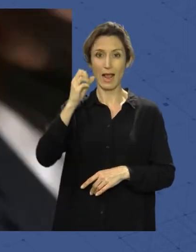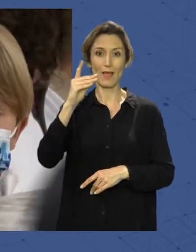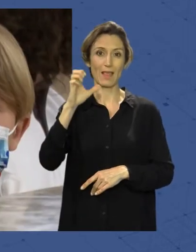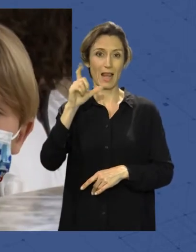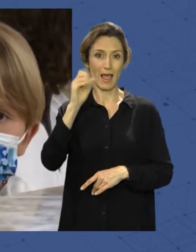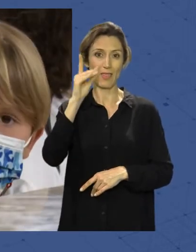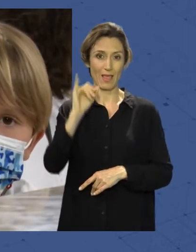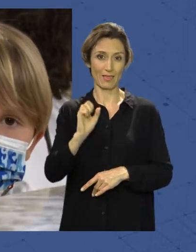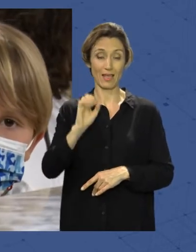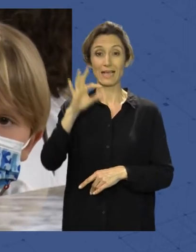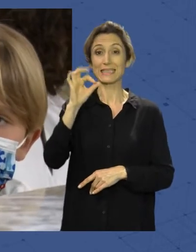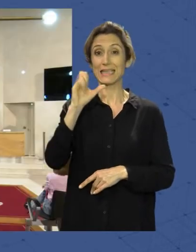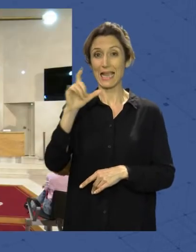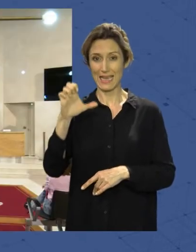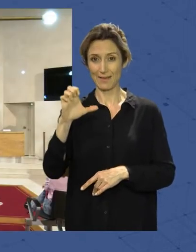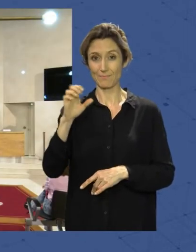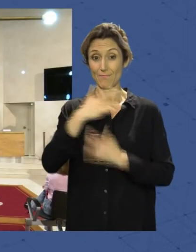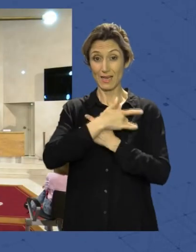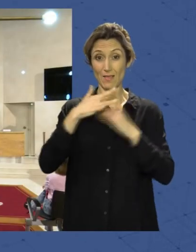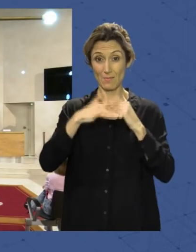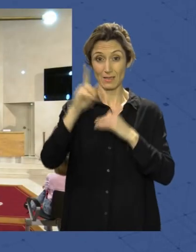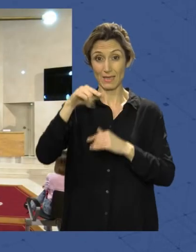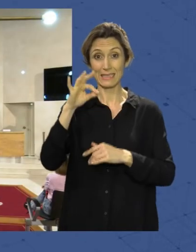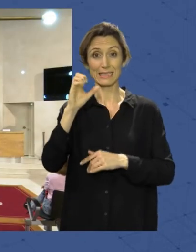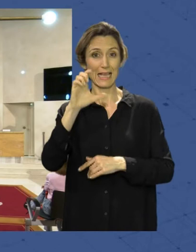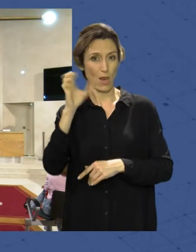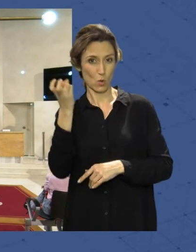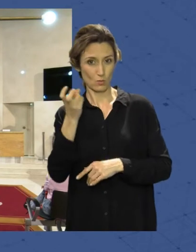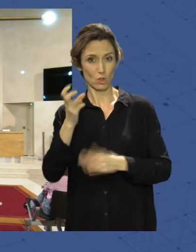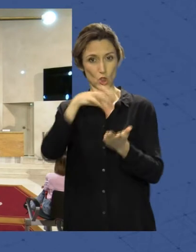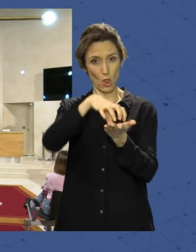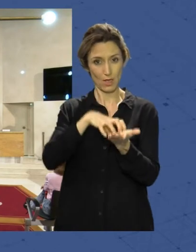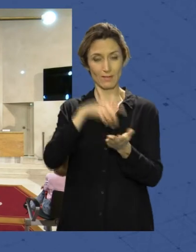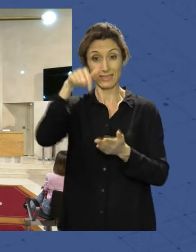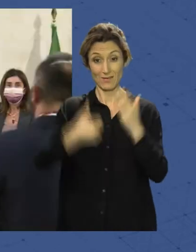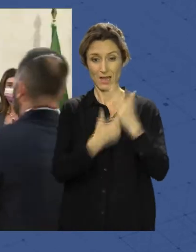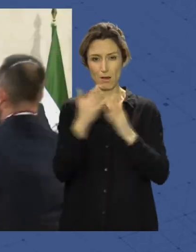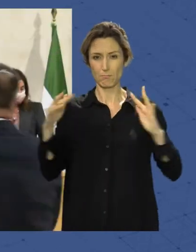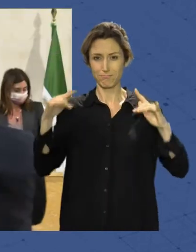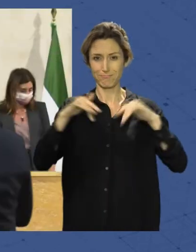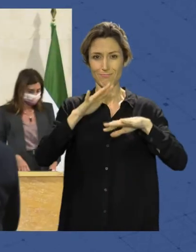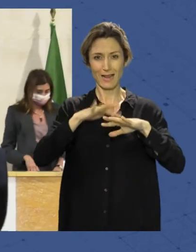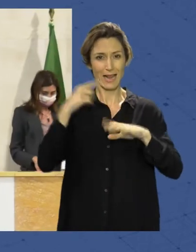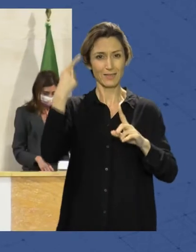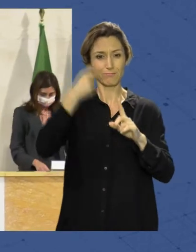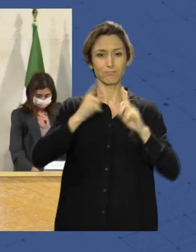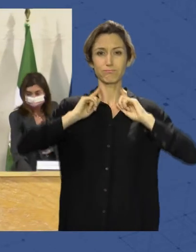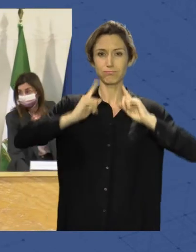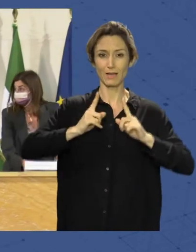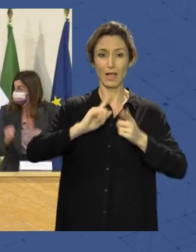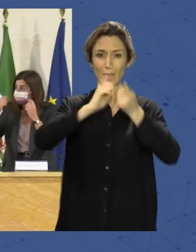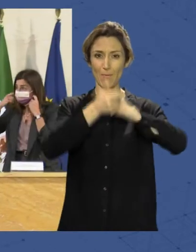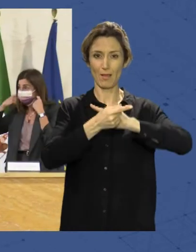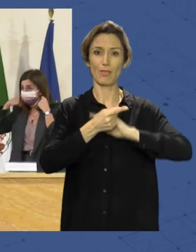Salle Virgen del Mar y La Salle Chocillas, han comenzado la mañana dispuestos a cambiar a mejor su ciudad. Ellos integran el Consejo